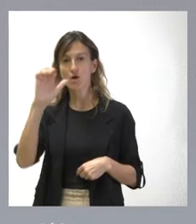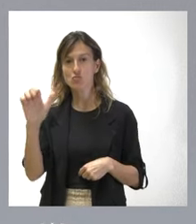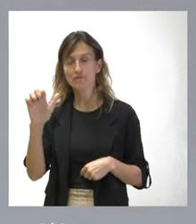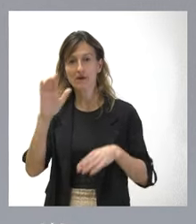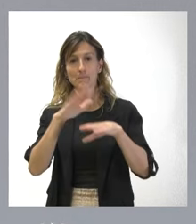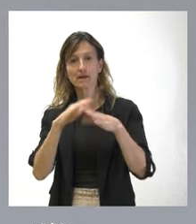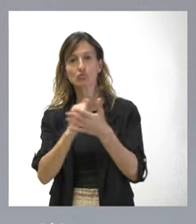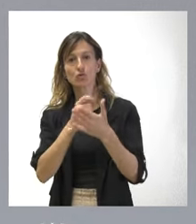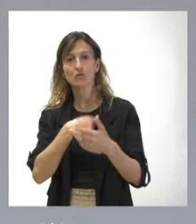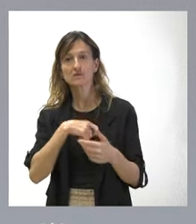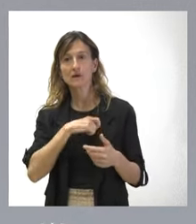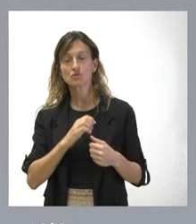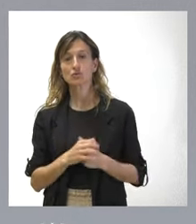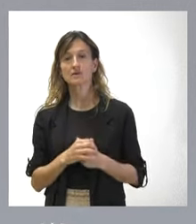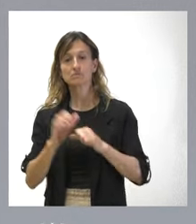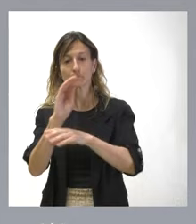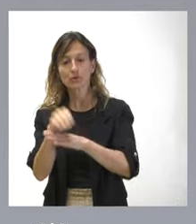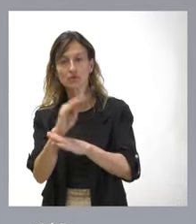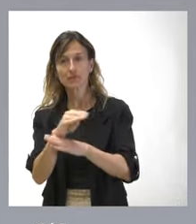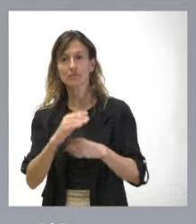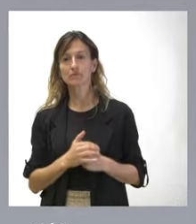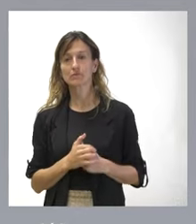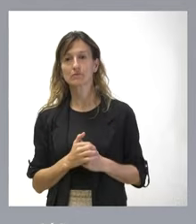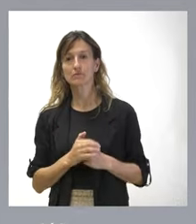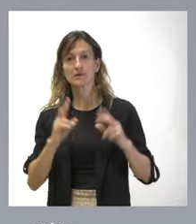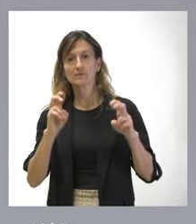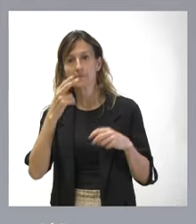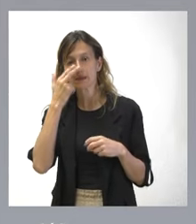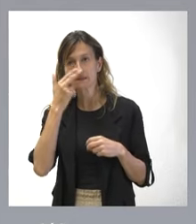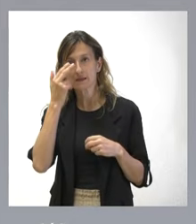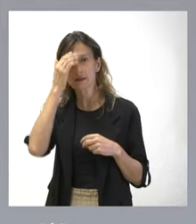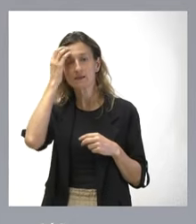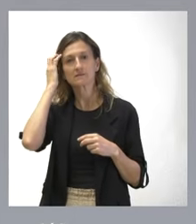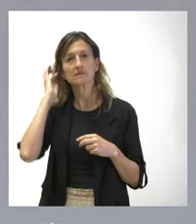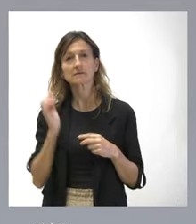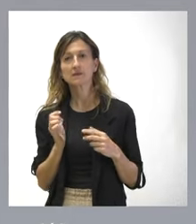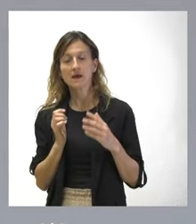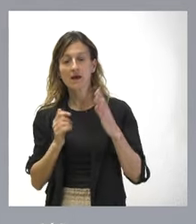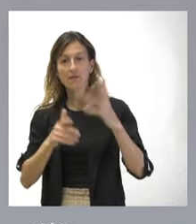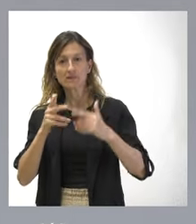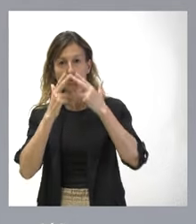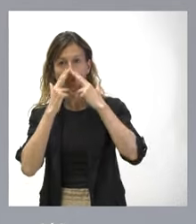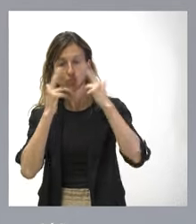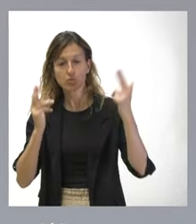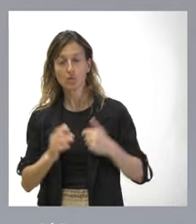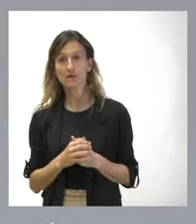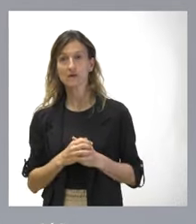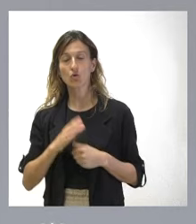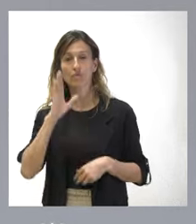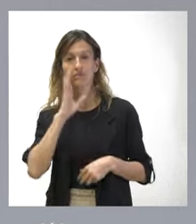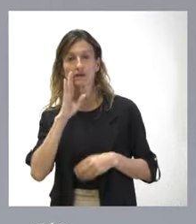para todos los Estados europeos la protección de los intereses de las administraciones públicas, de tal manera que es un delito